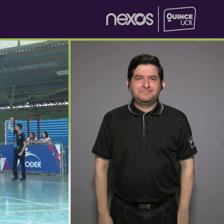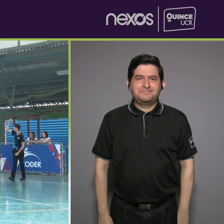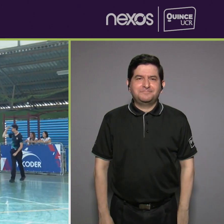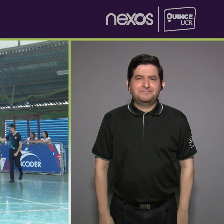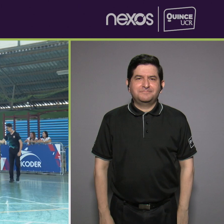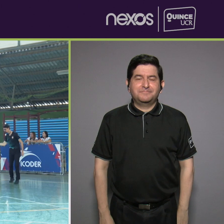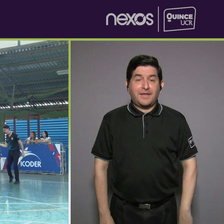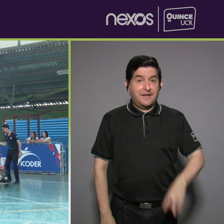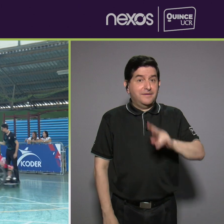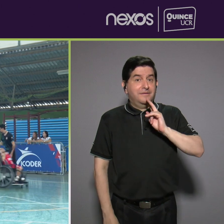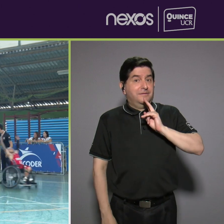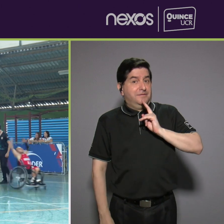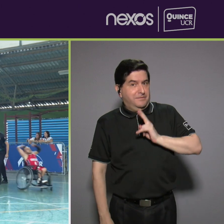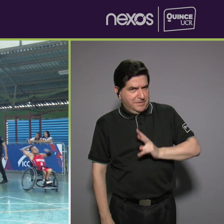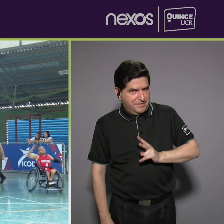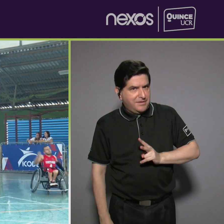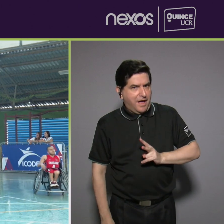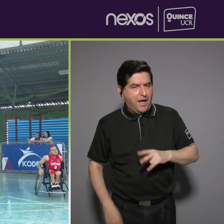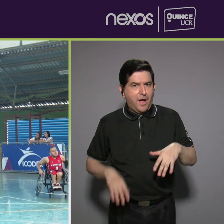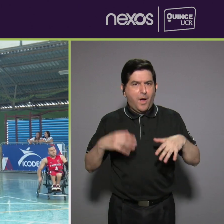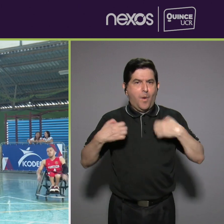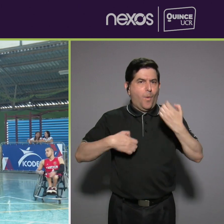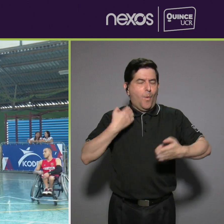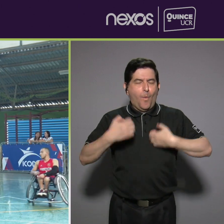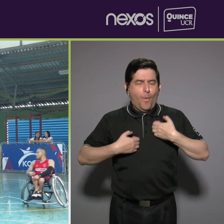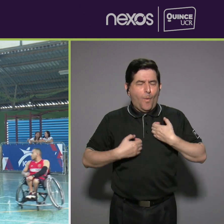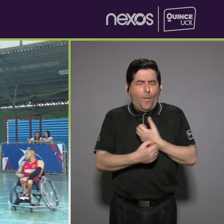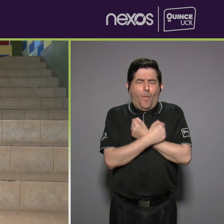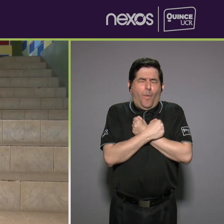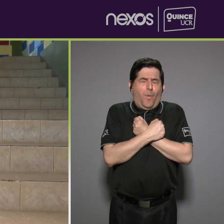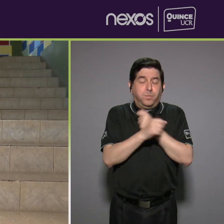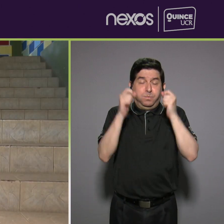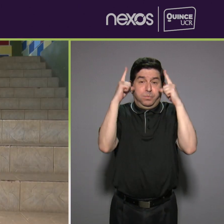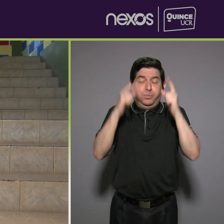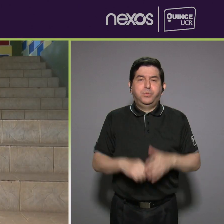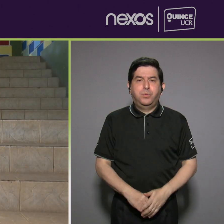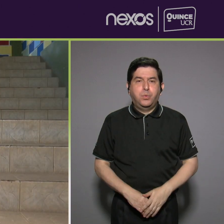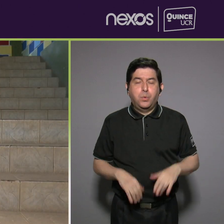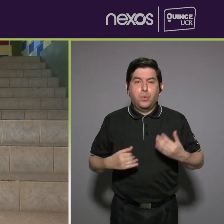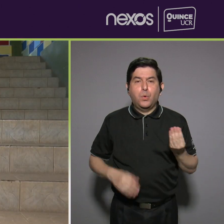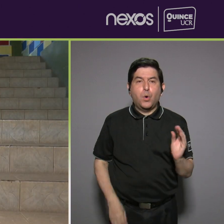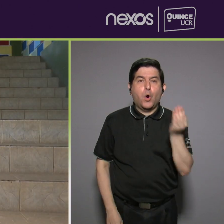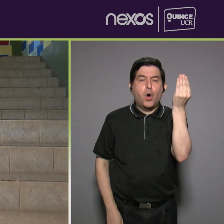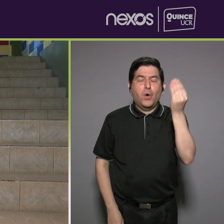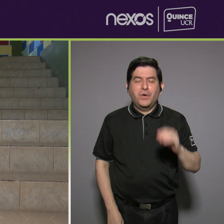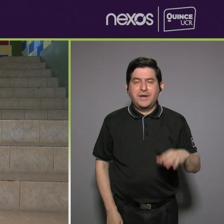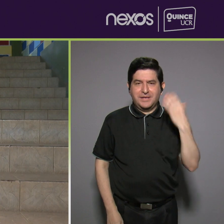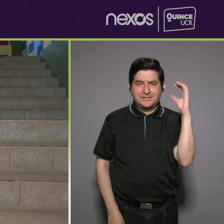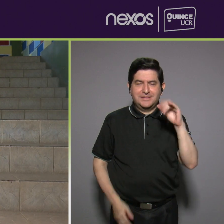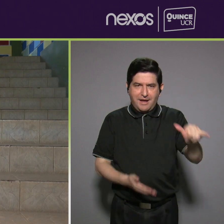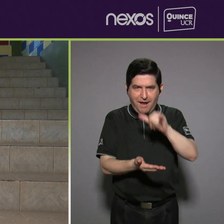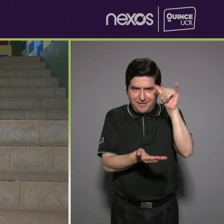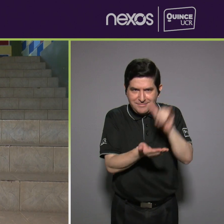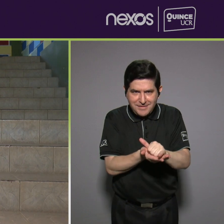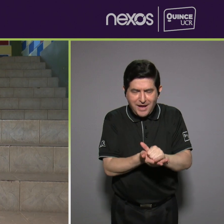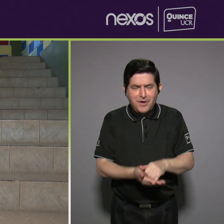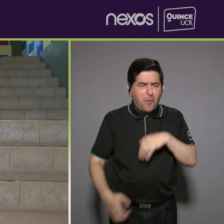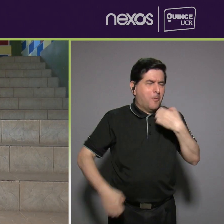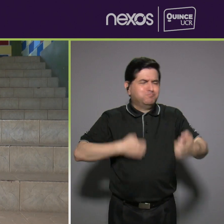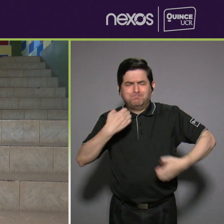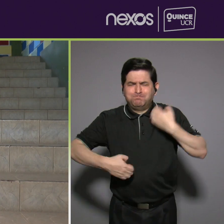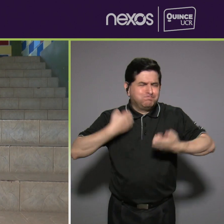Bueno, la verdad que una pasión increíble hoy los muchachos de Cartago y los de San José la verdad que con mucha emoción